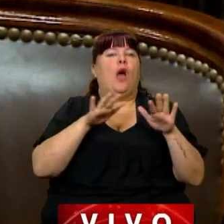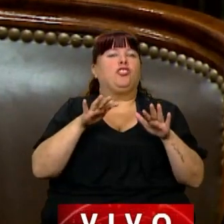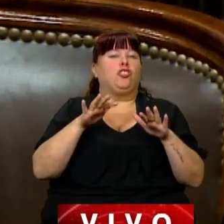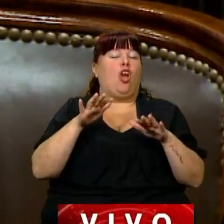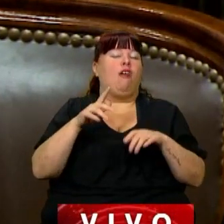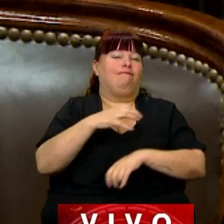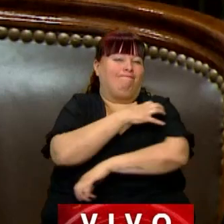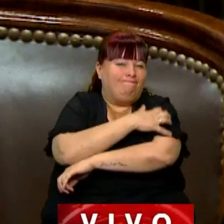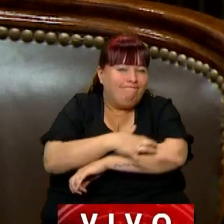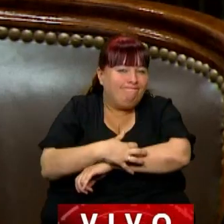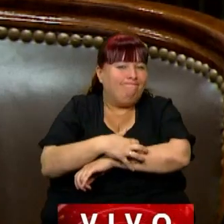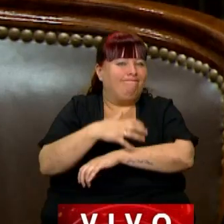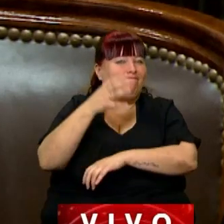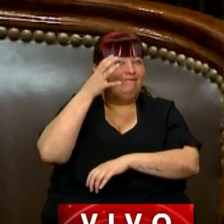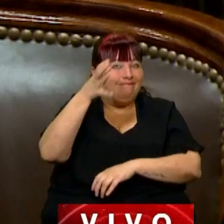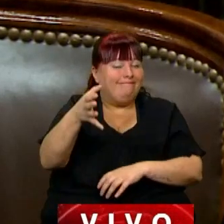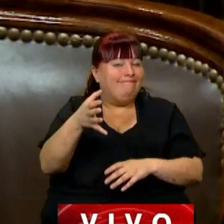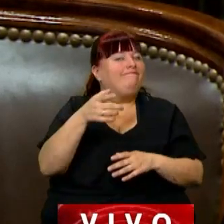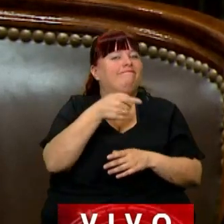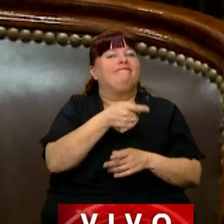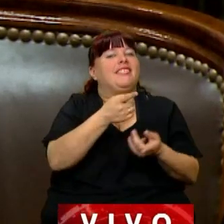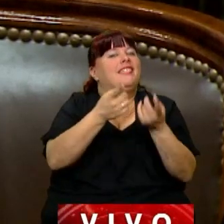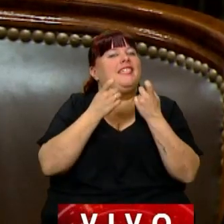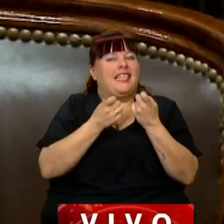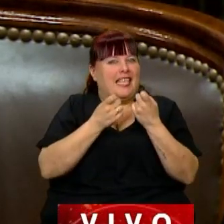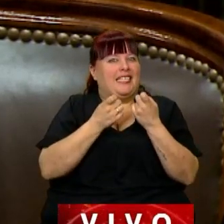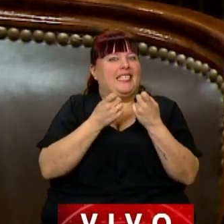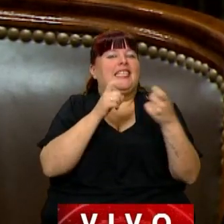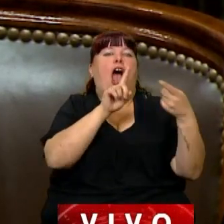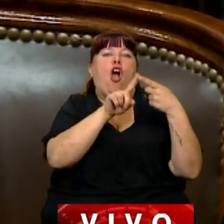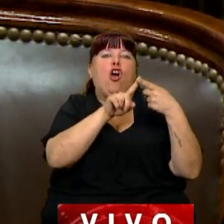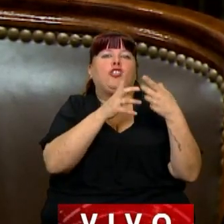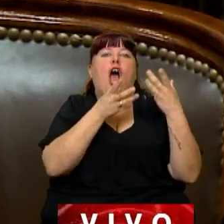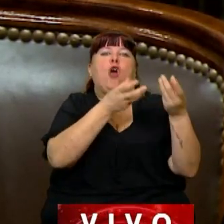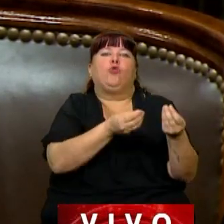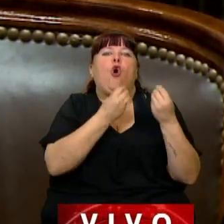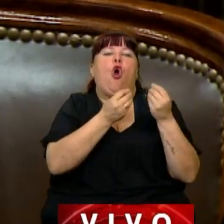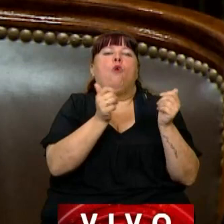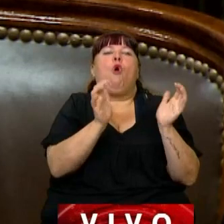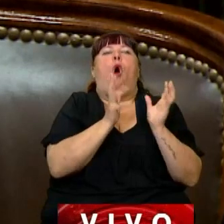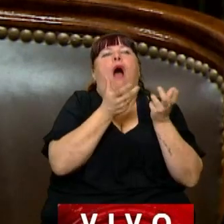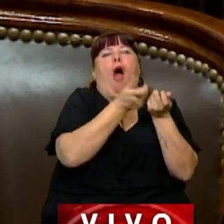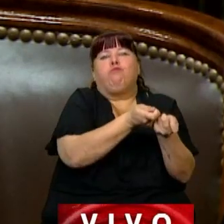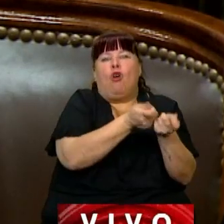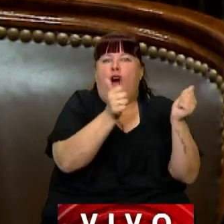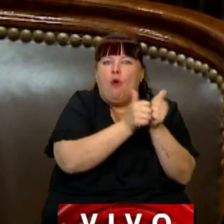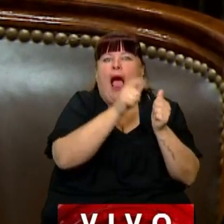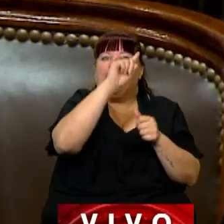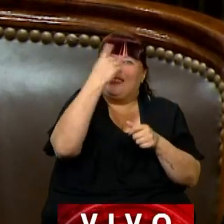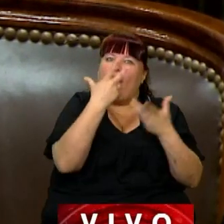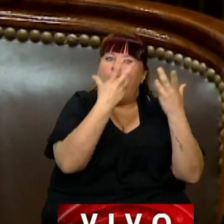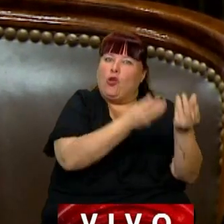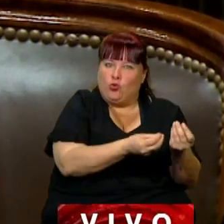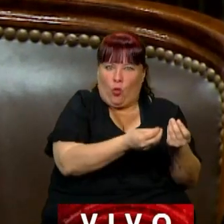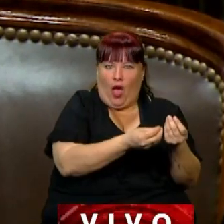gran vulnerabilidad, necesitan este contacto y este acompañamiento del Estado